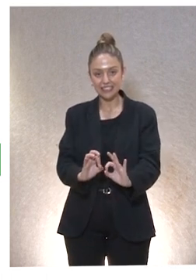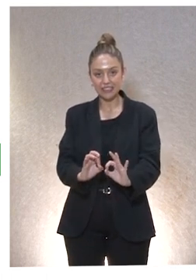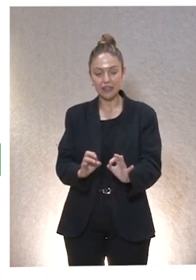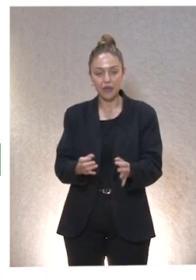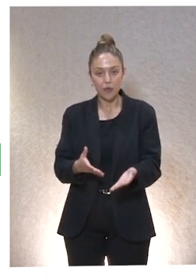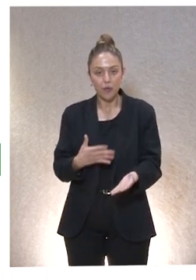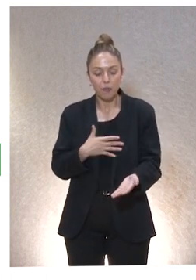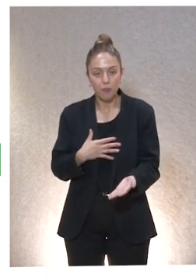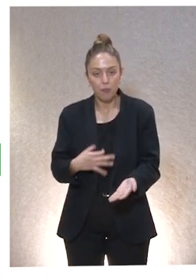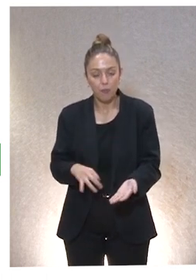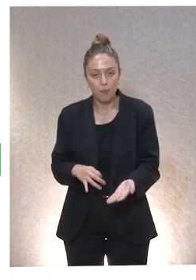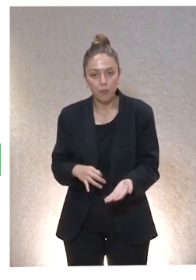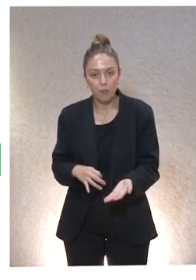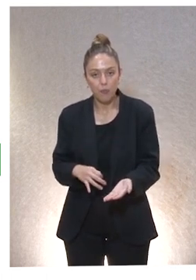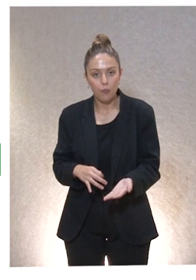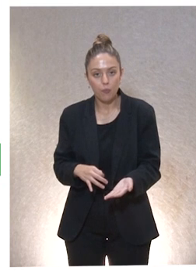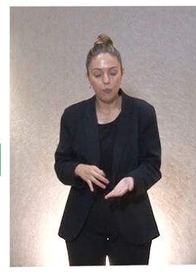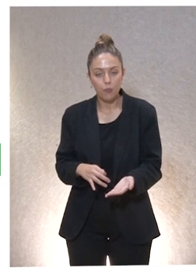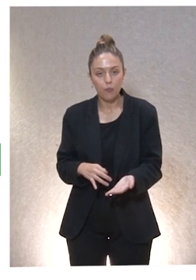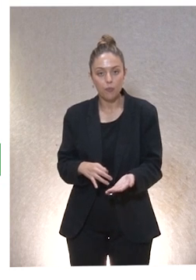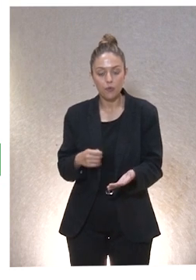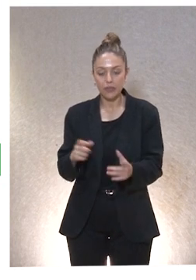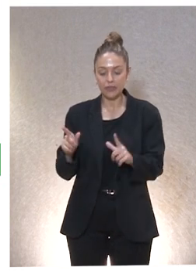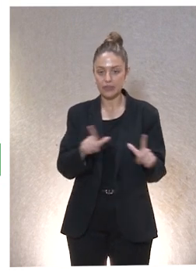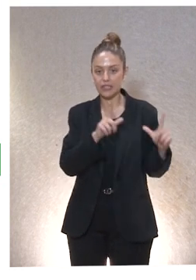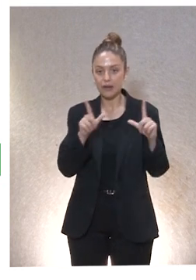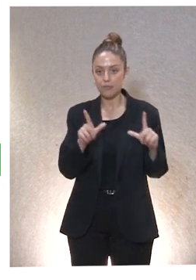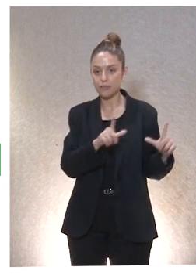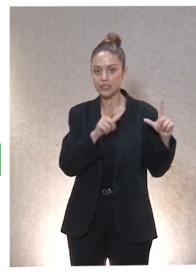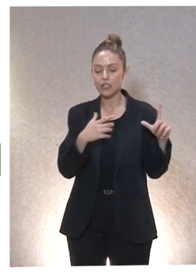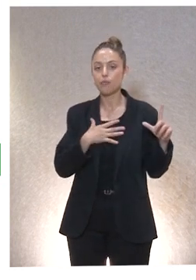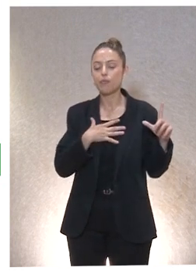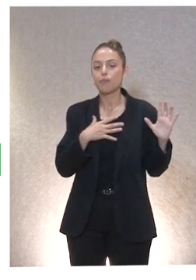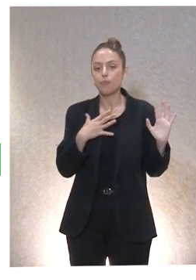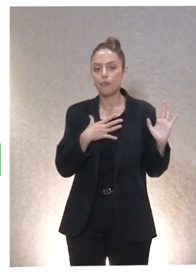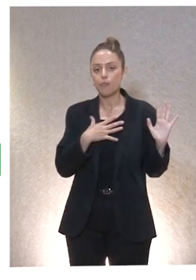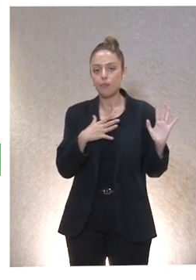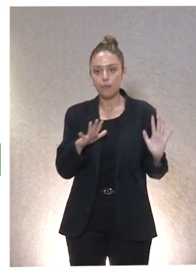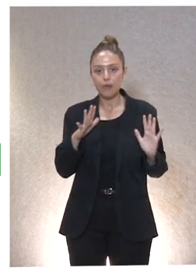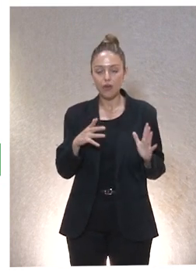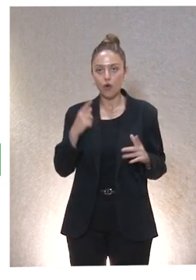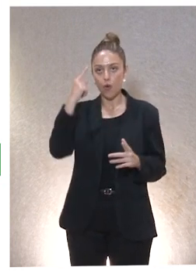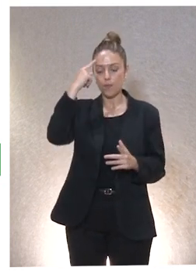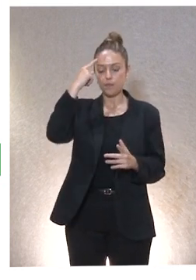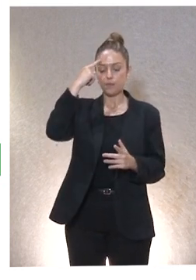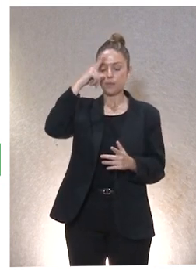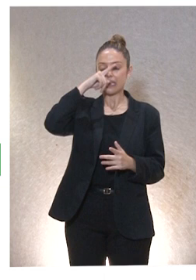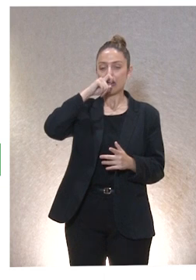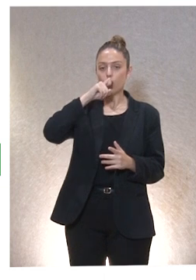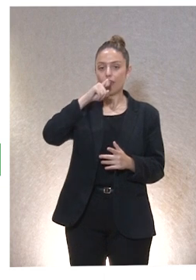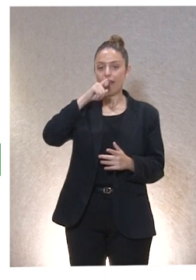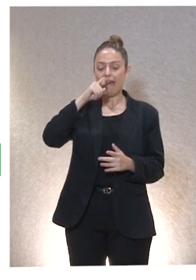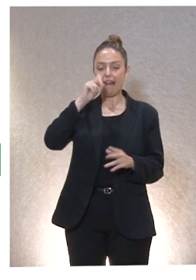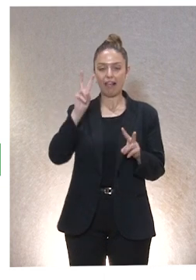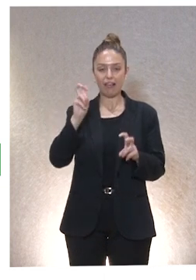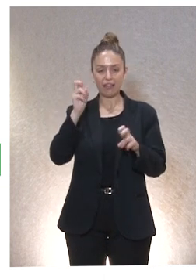digamos, aunque vamos a cambiar la diapositiva, podéis mantener, digamos, la imagen de los hongos